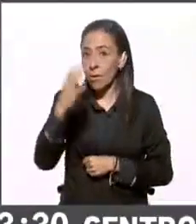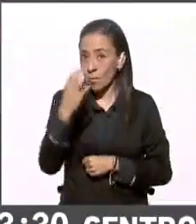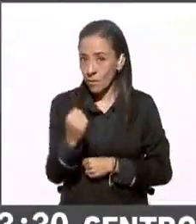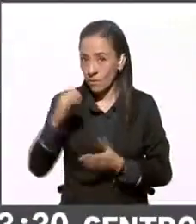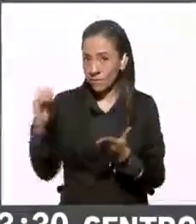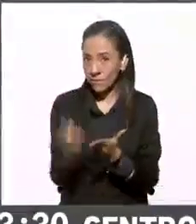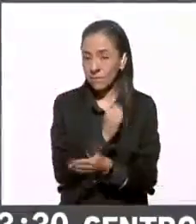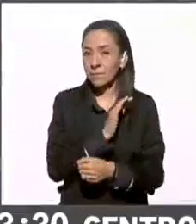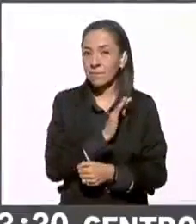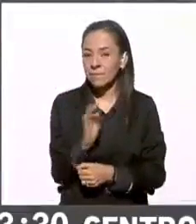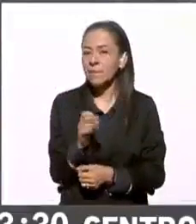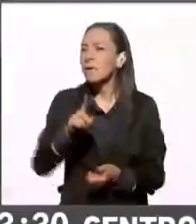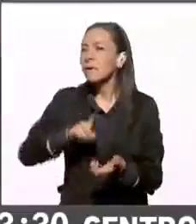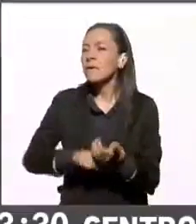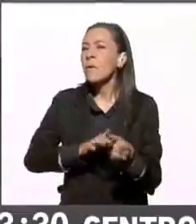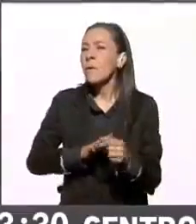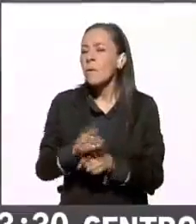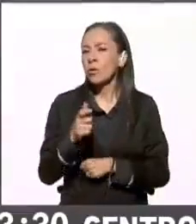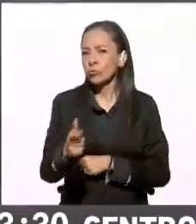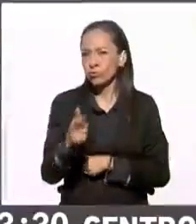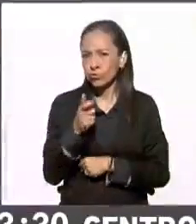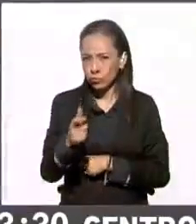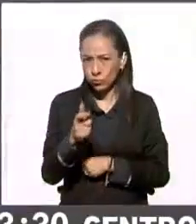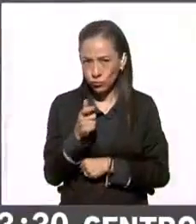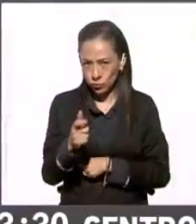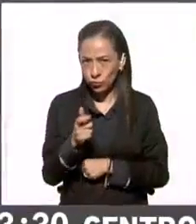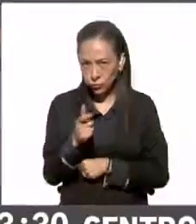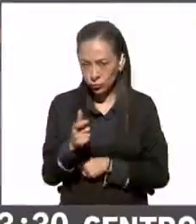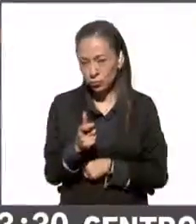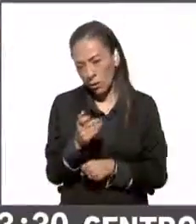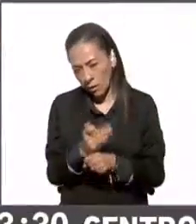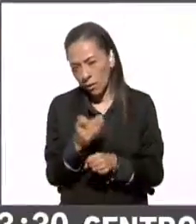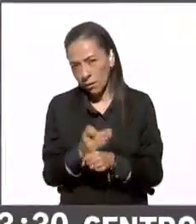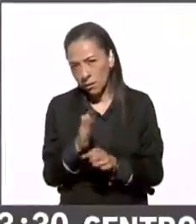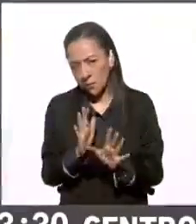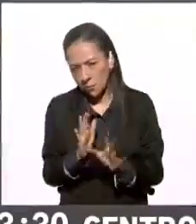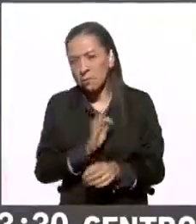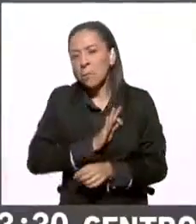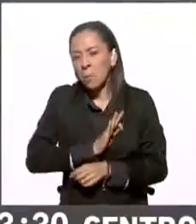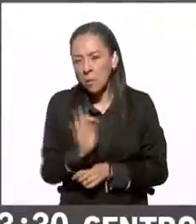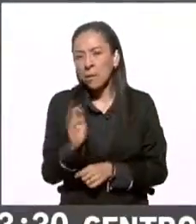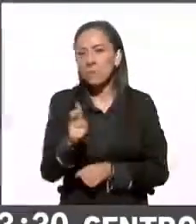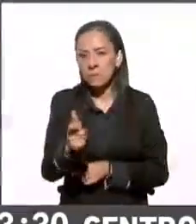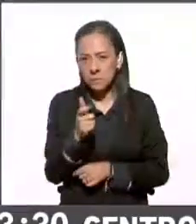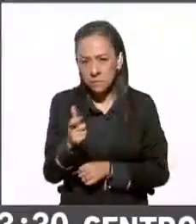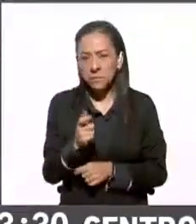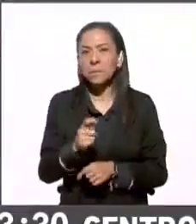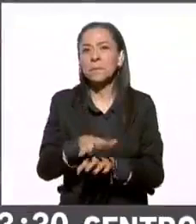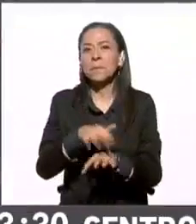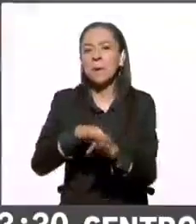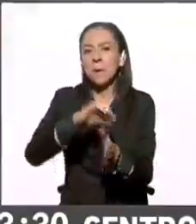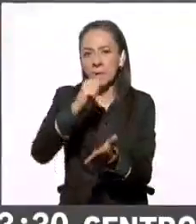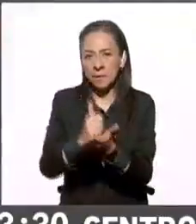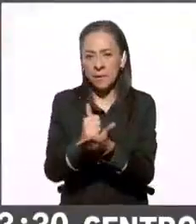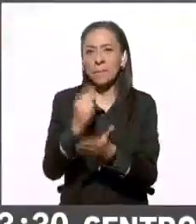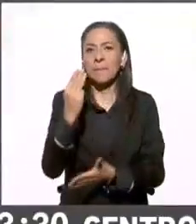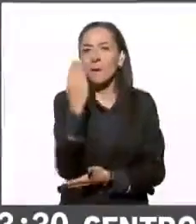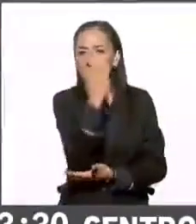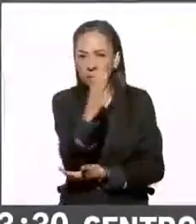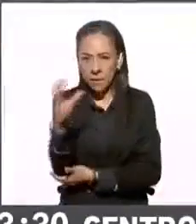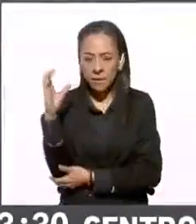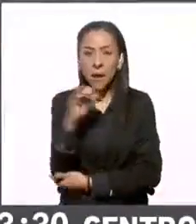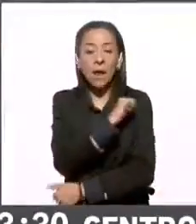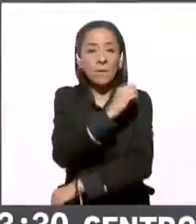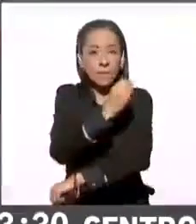alcaldías incluirían Xochimilco, en este momento serían Xochimilco, Tlalpan, Magdalena Contreras, Álvaro